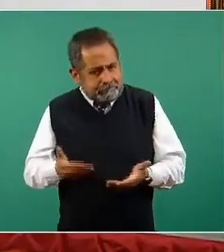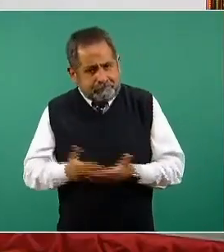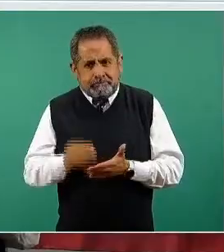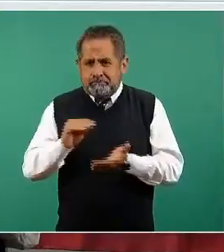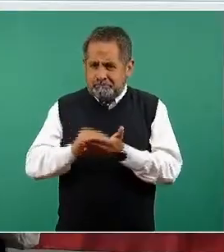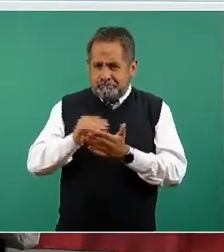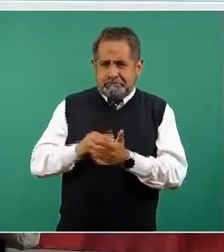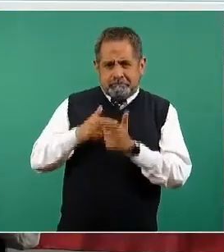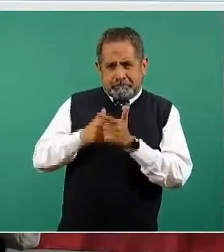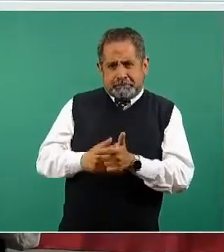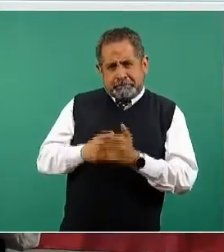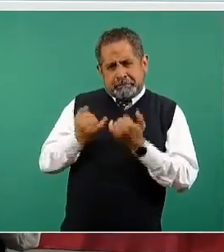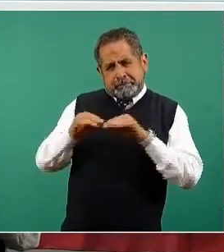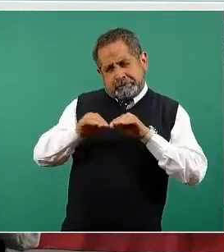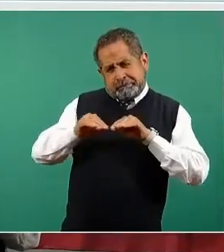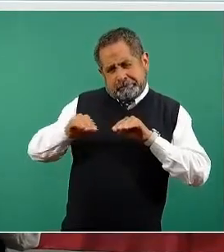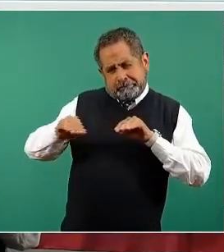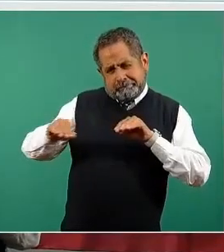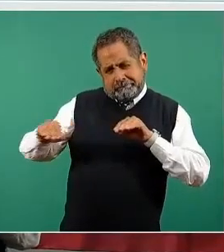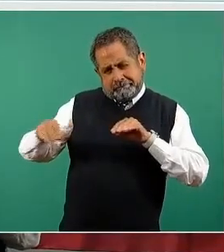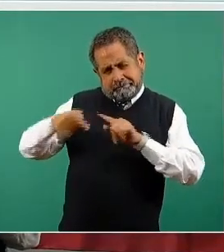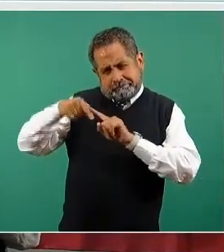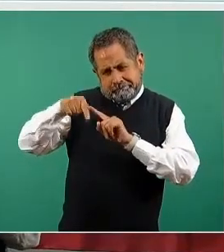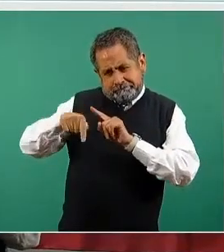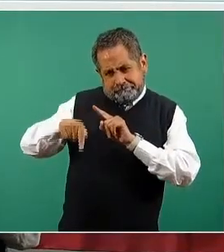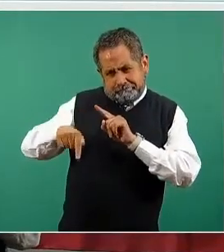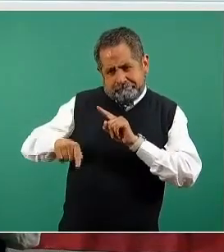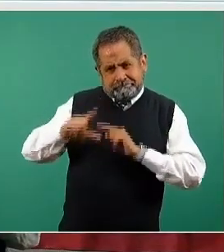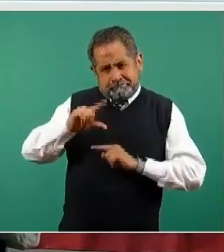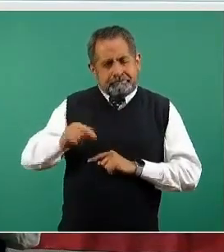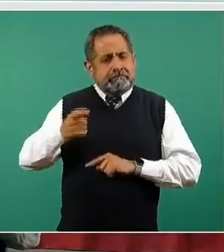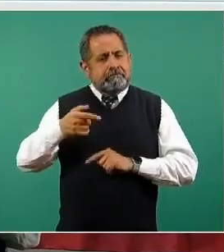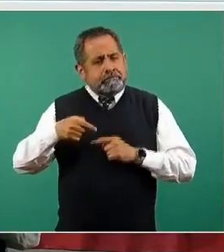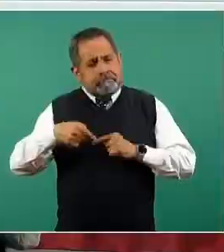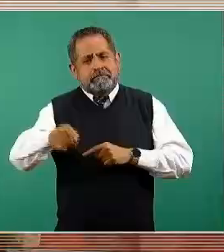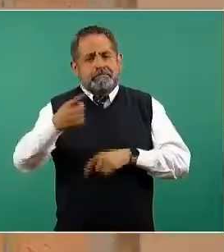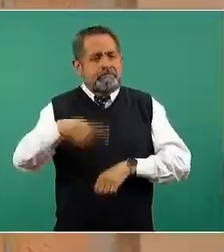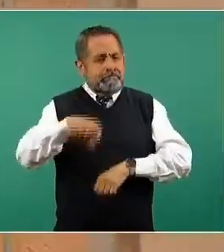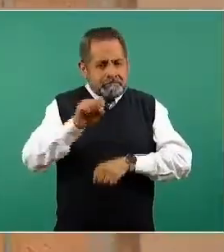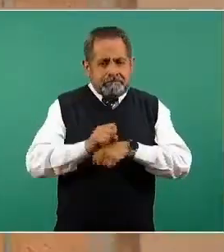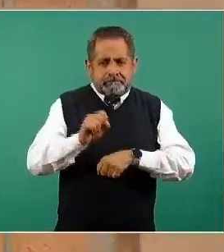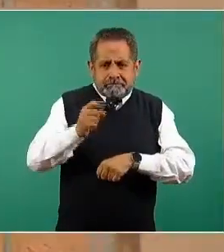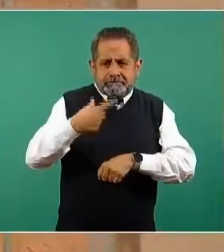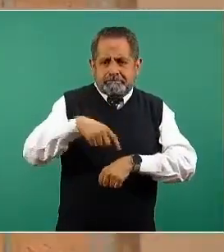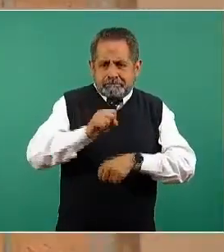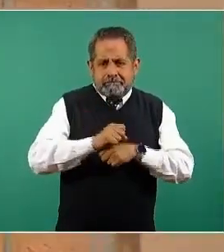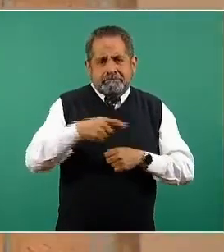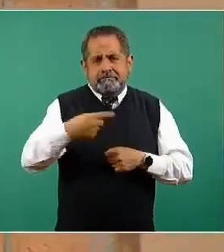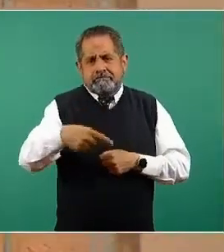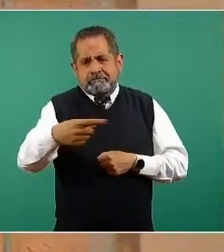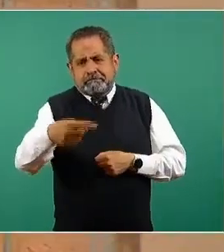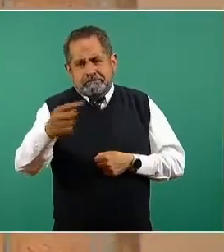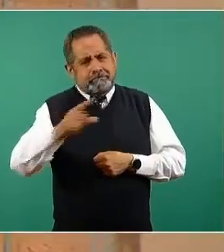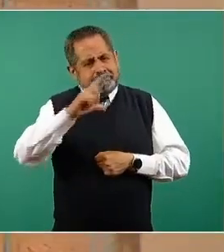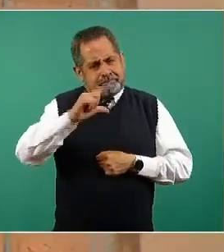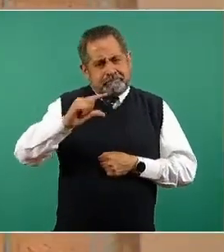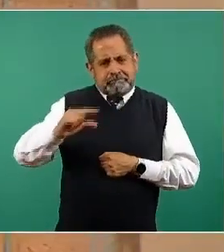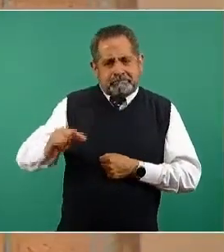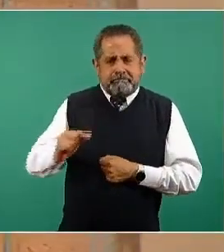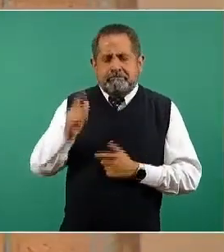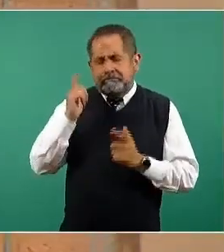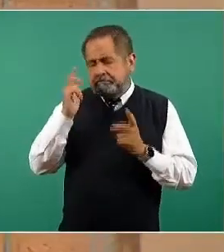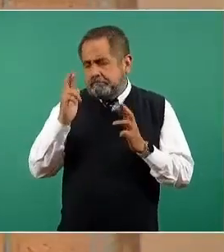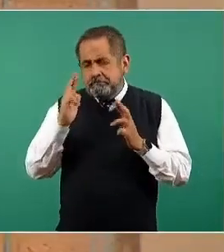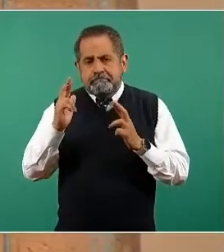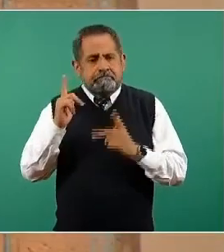mantener o que inclusive podamos tener futuras semanas disminuyendo estas cantidades, pues nuevamente lo